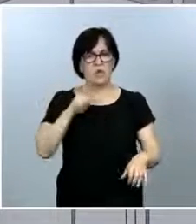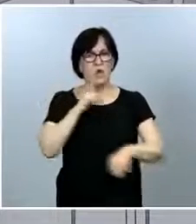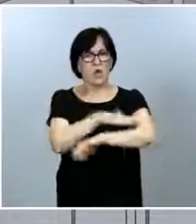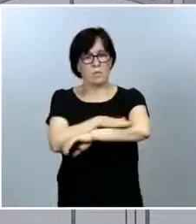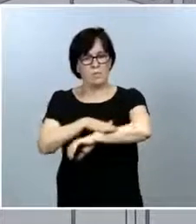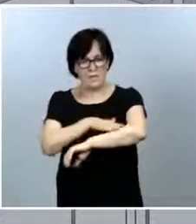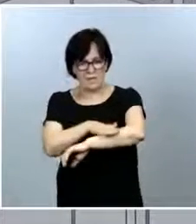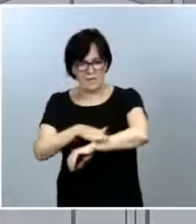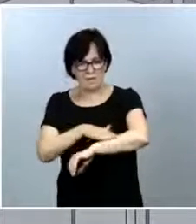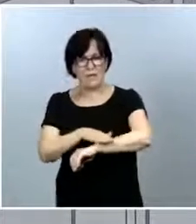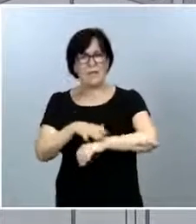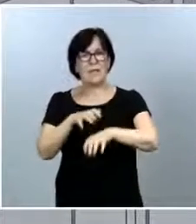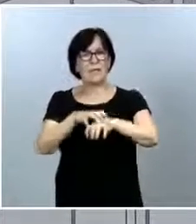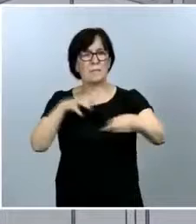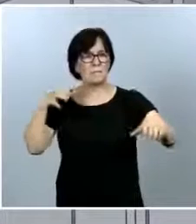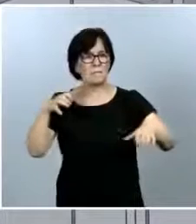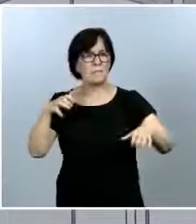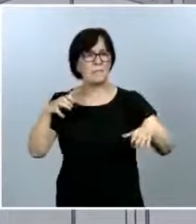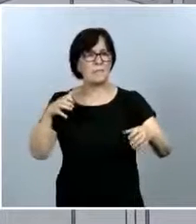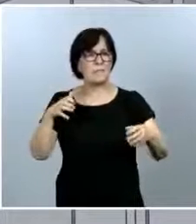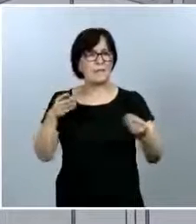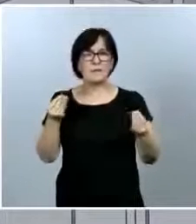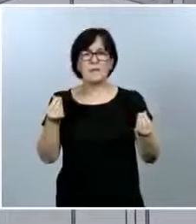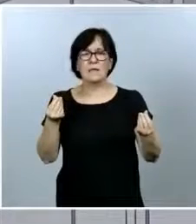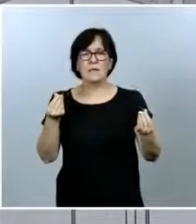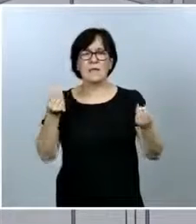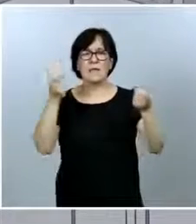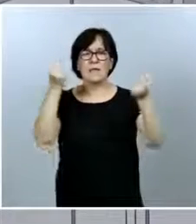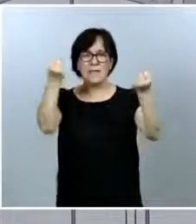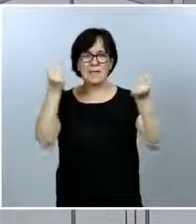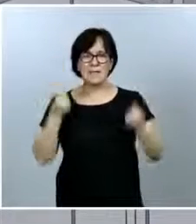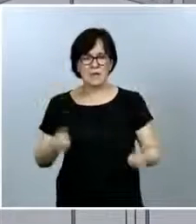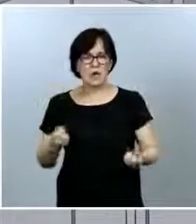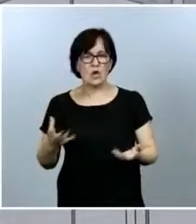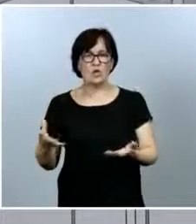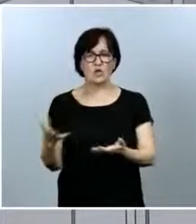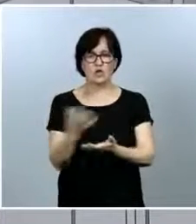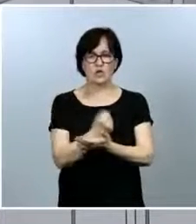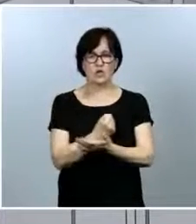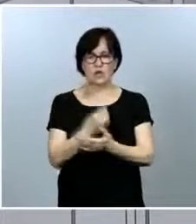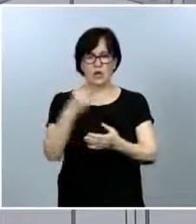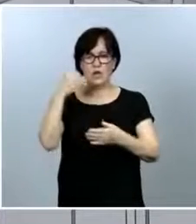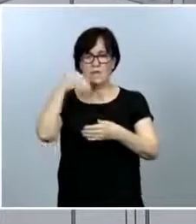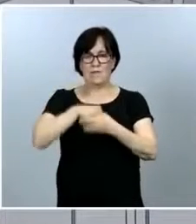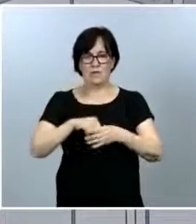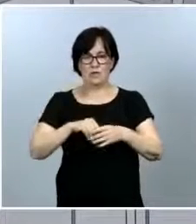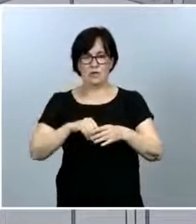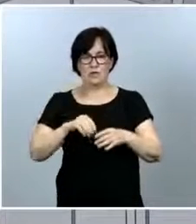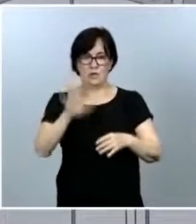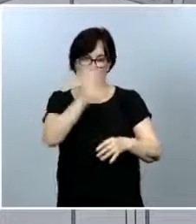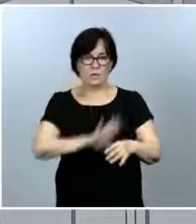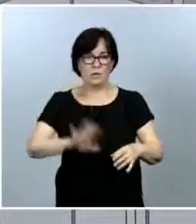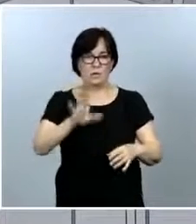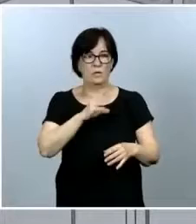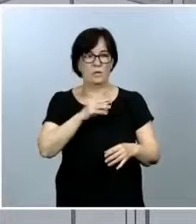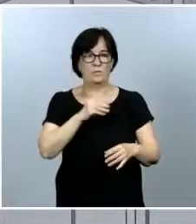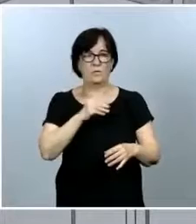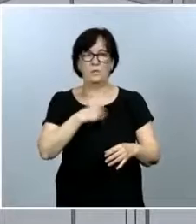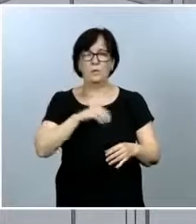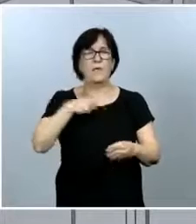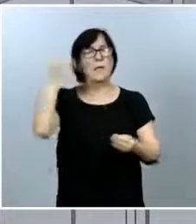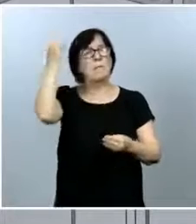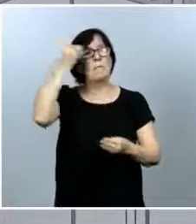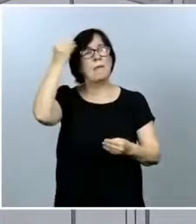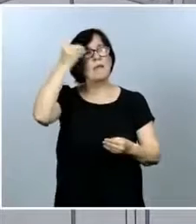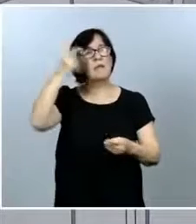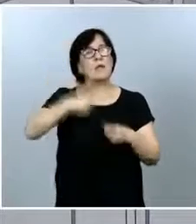y la mayor parte de las instituciones en todas partes dentro de nuestro territorio han dejado de pensar que esto